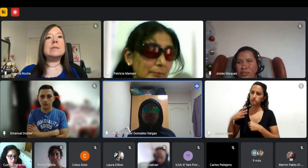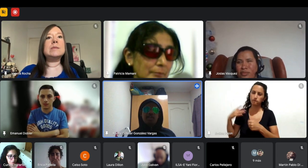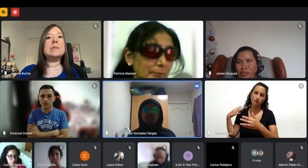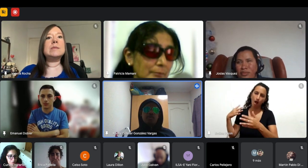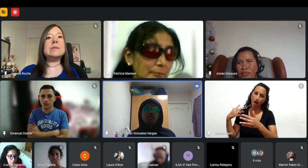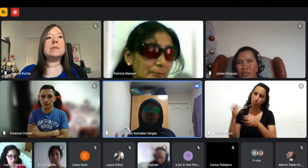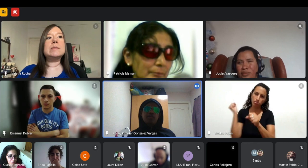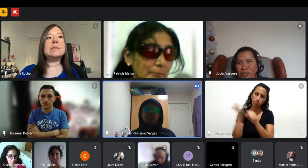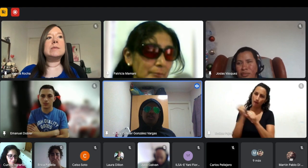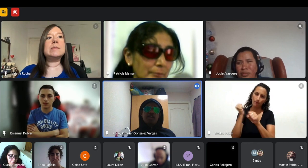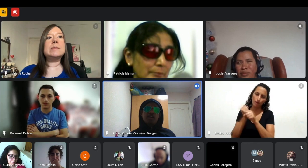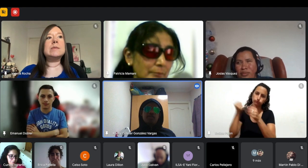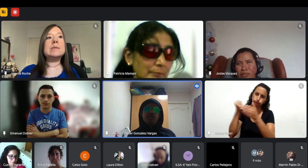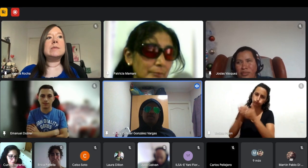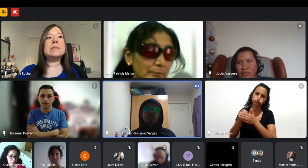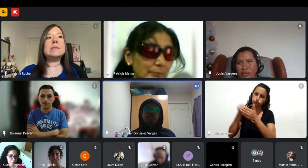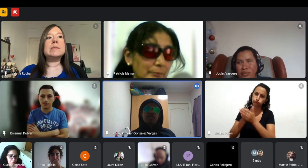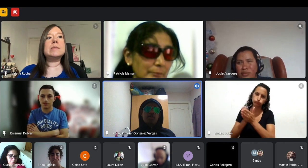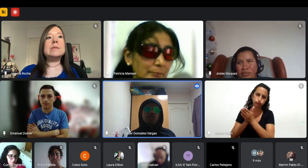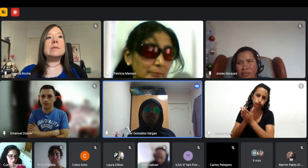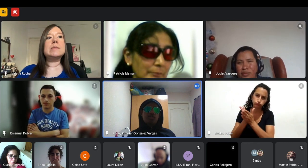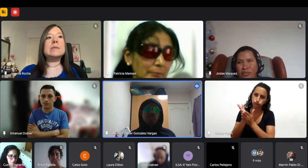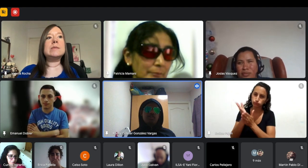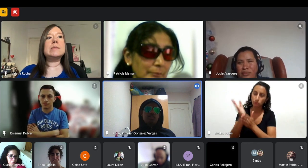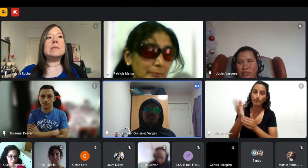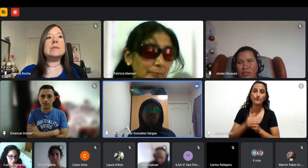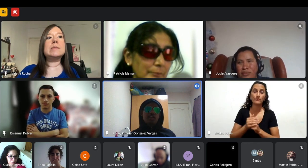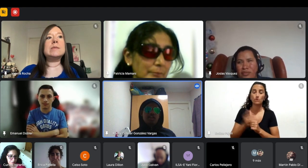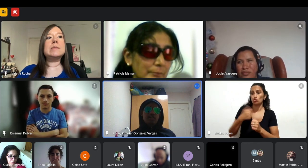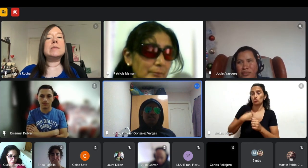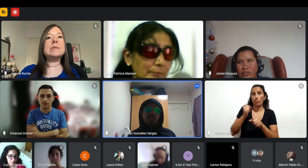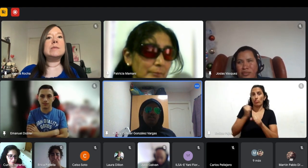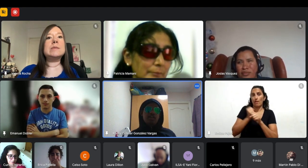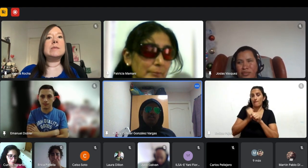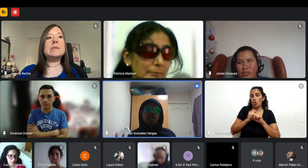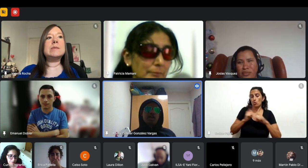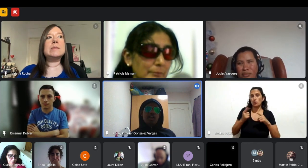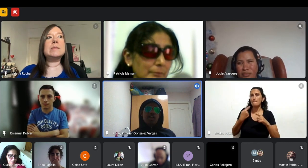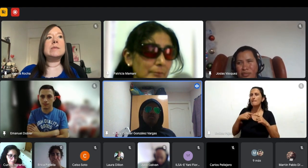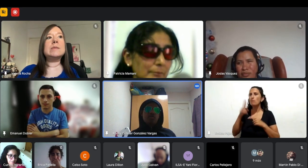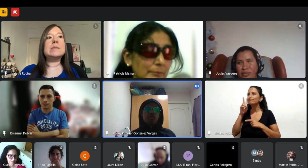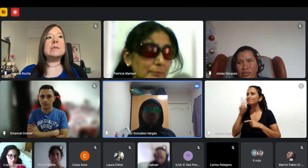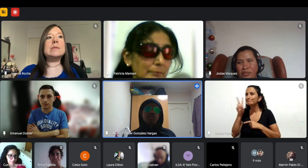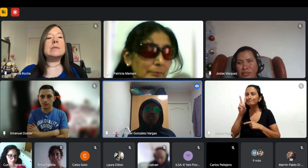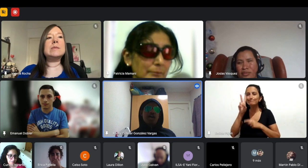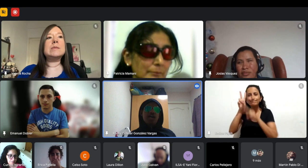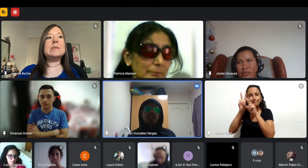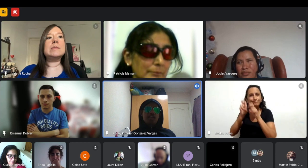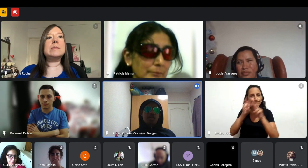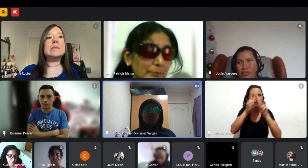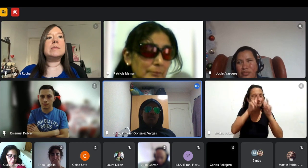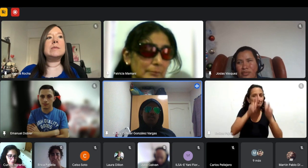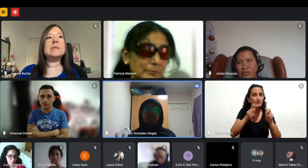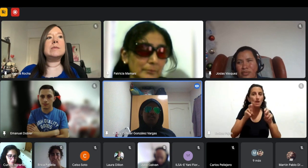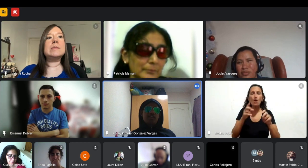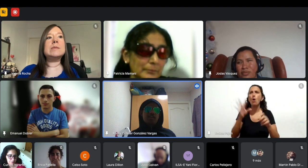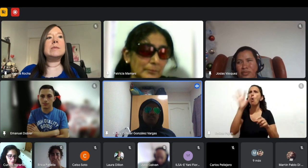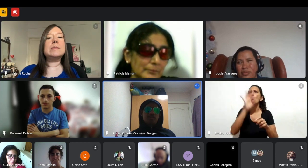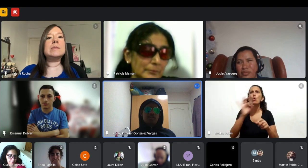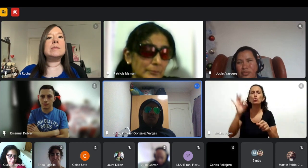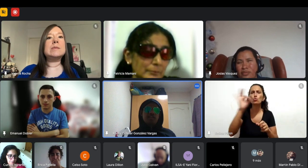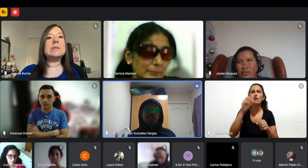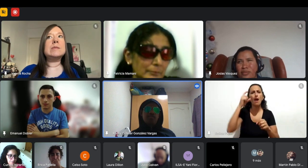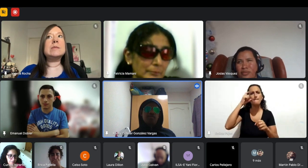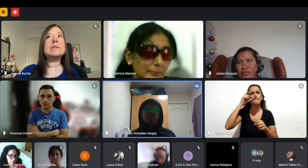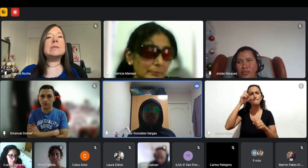también porque o sea porque aunque no tengo trabajo lo he estado siguiendo de cerca las oportunidades las empresas